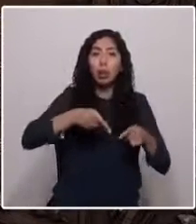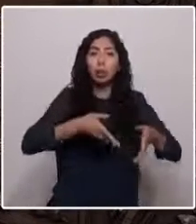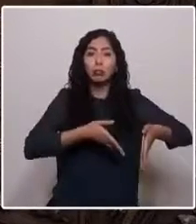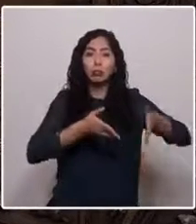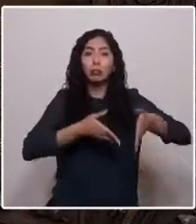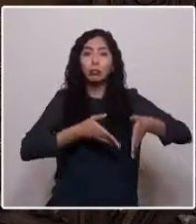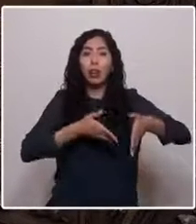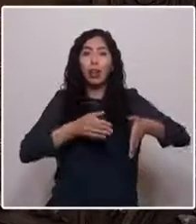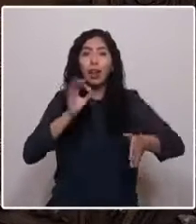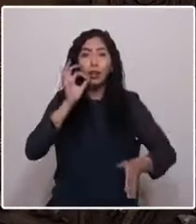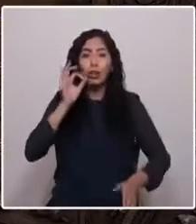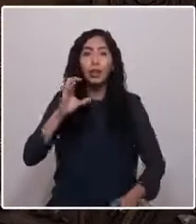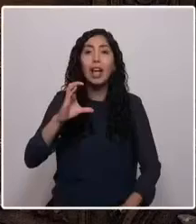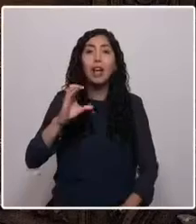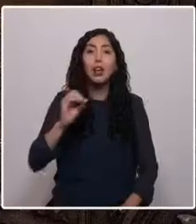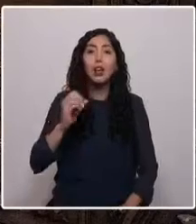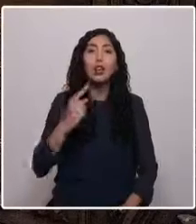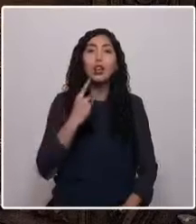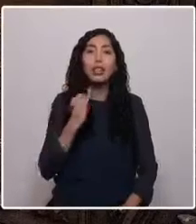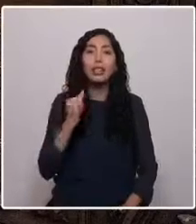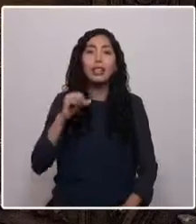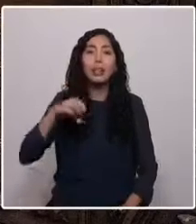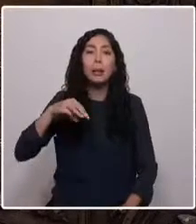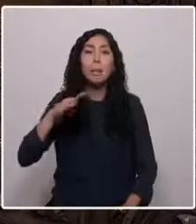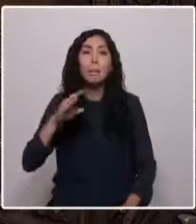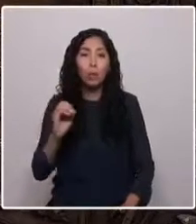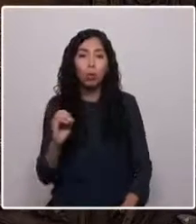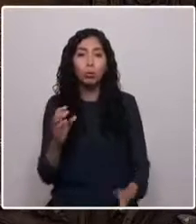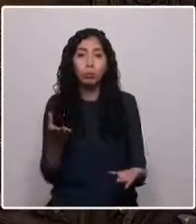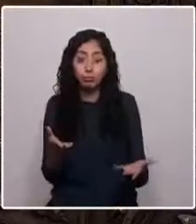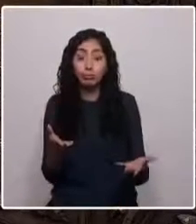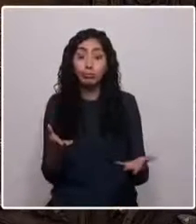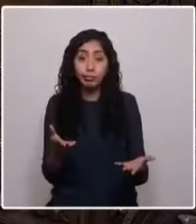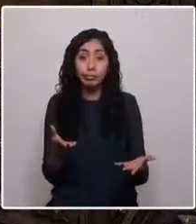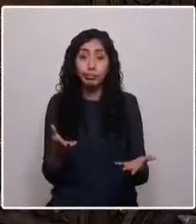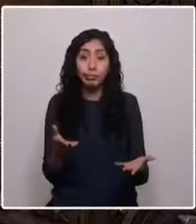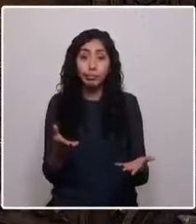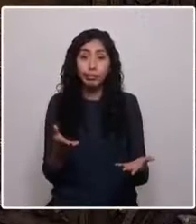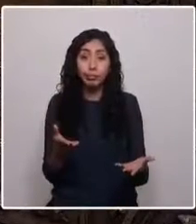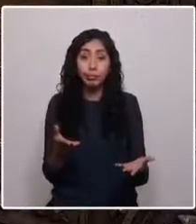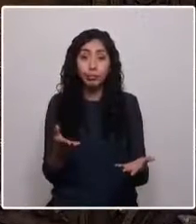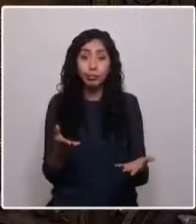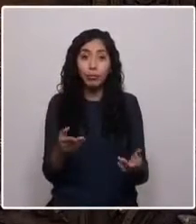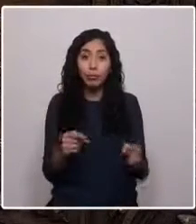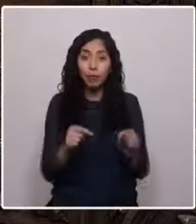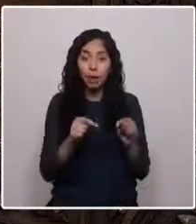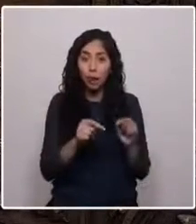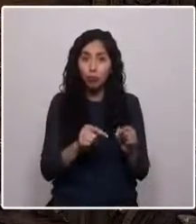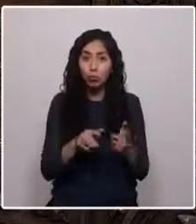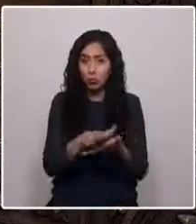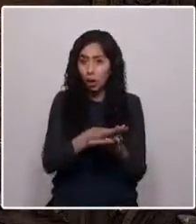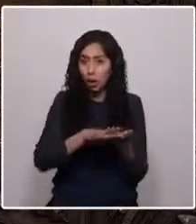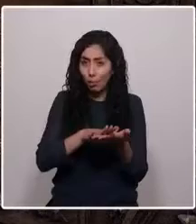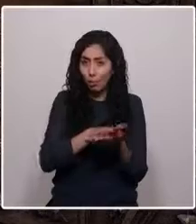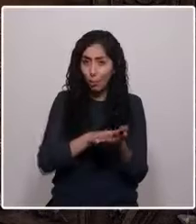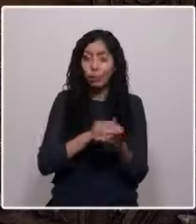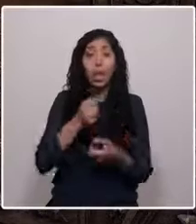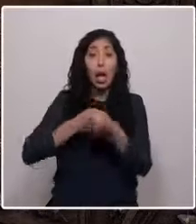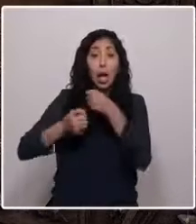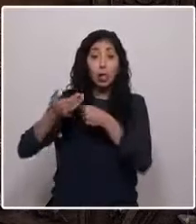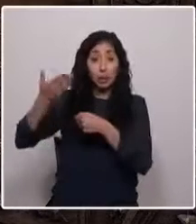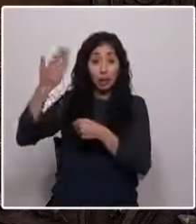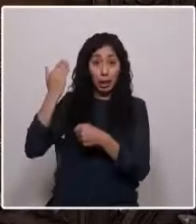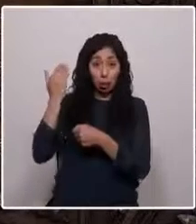Condes. Allí también tributa. Un pequeño ejemplo, entonces, para entender lo anterior. Tan solo el año pasado, nuestras